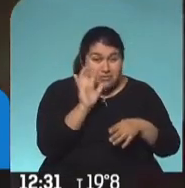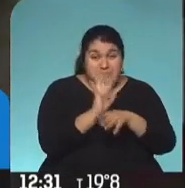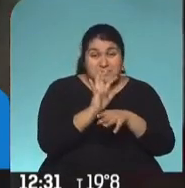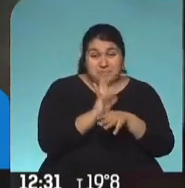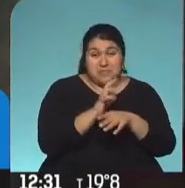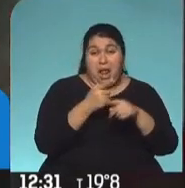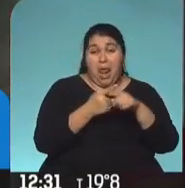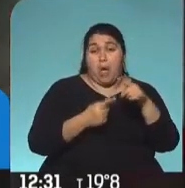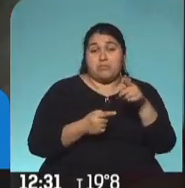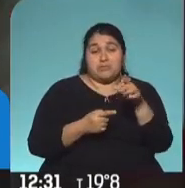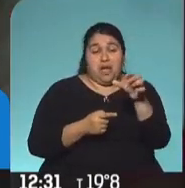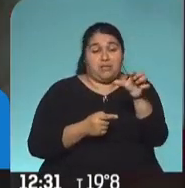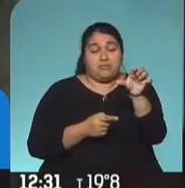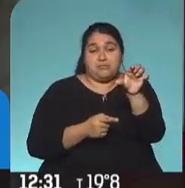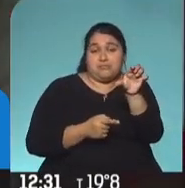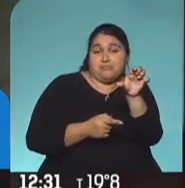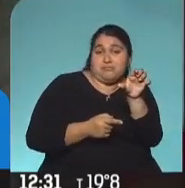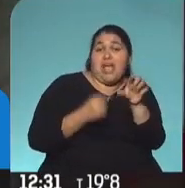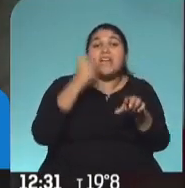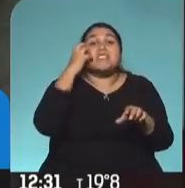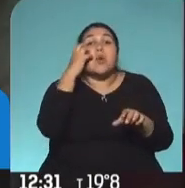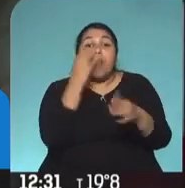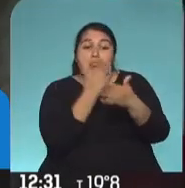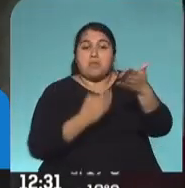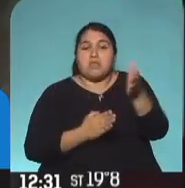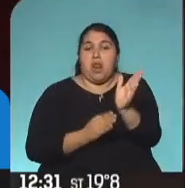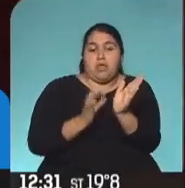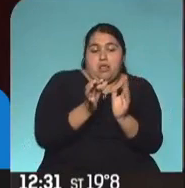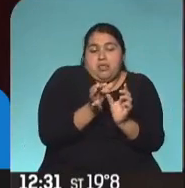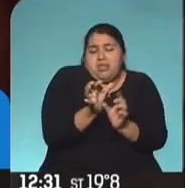mitad de este celular de tamaño de queso cremoso por mes.